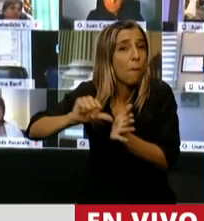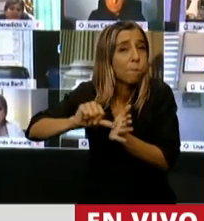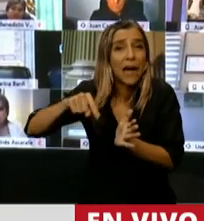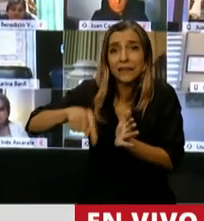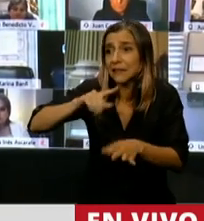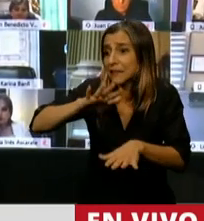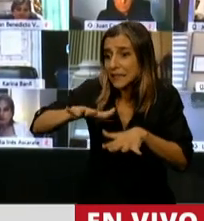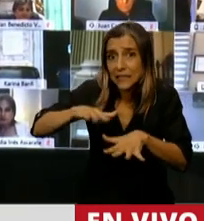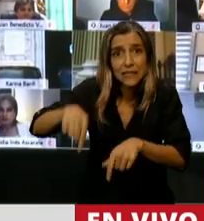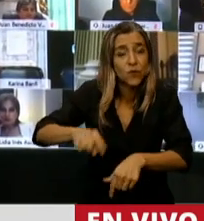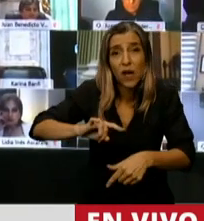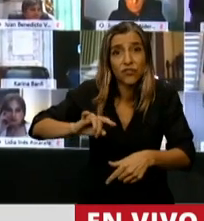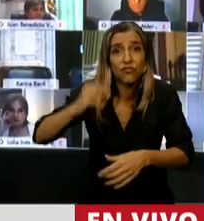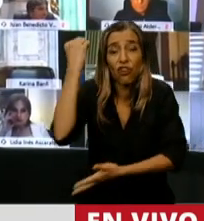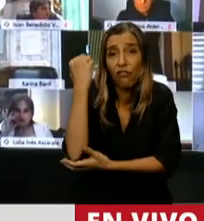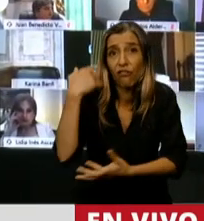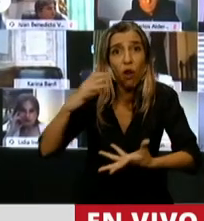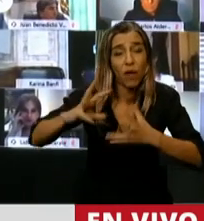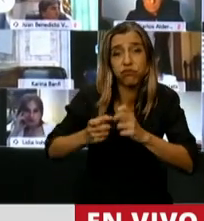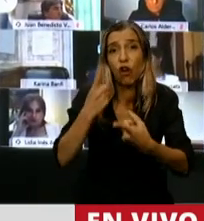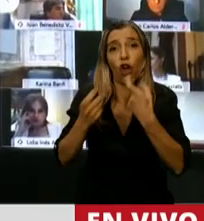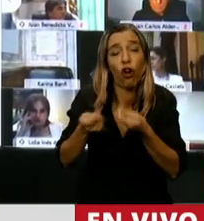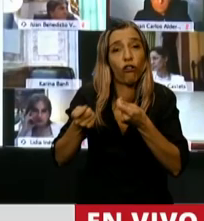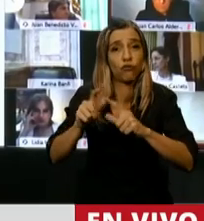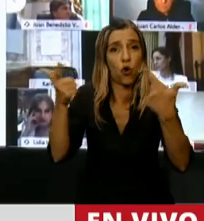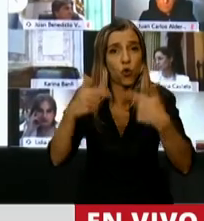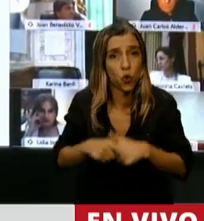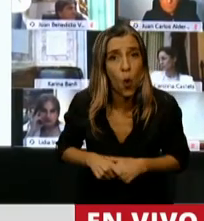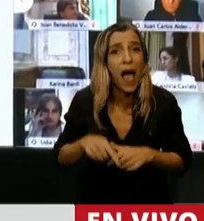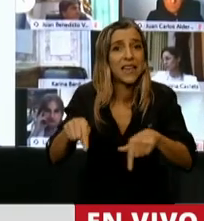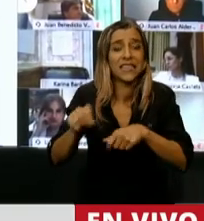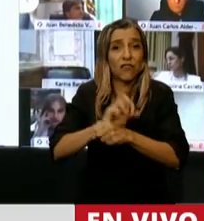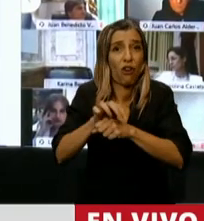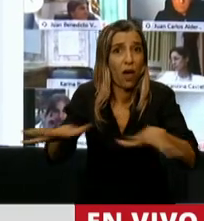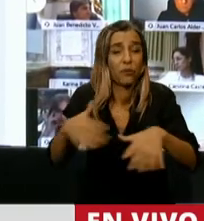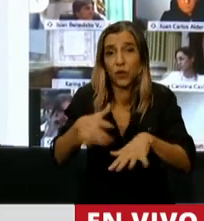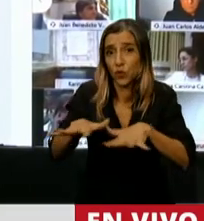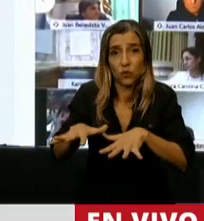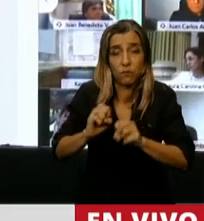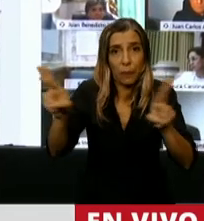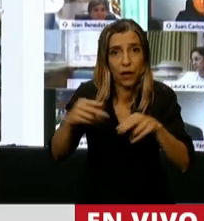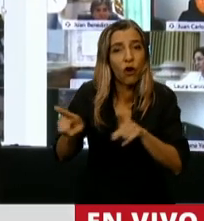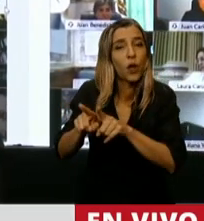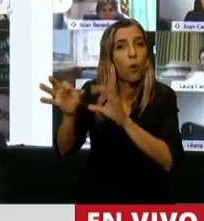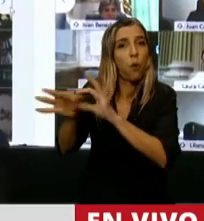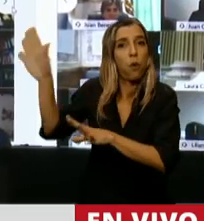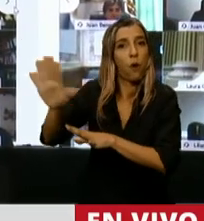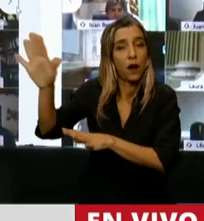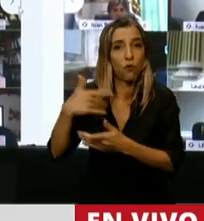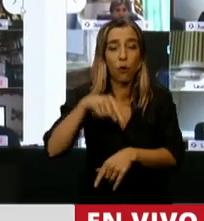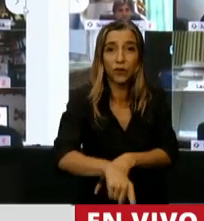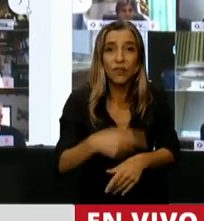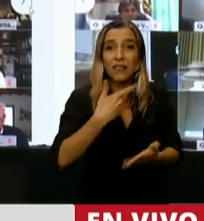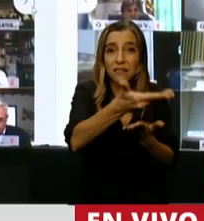la tiene bajo control. Ahora está apareciendo la segunda ola en Europa también. Y este presupuesto se basa, basa su ajuste, su